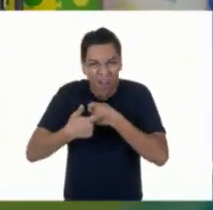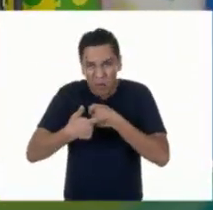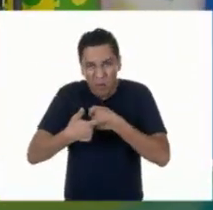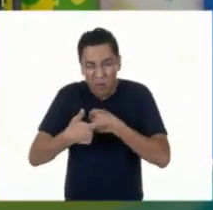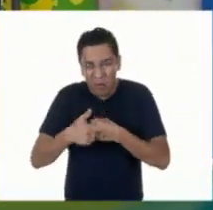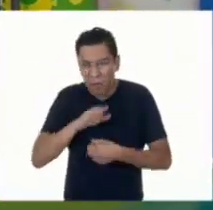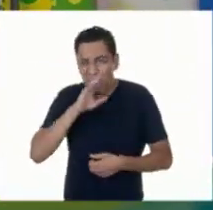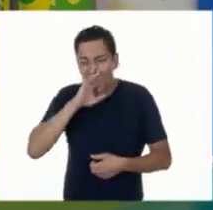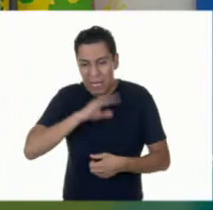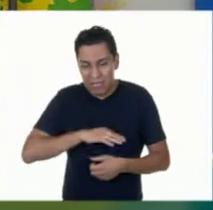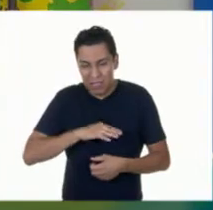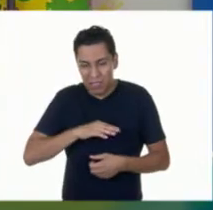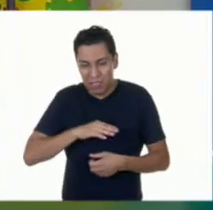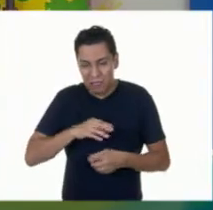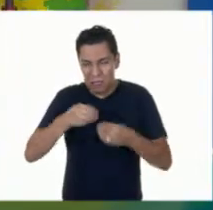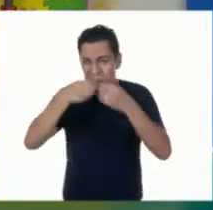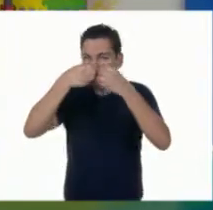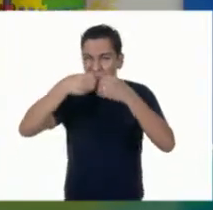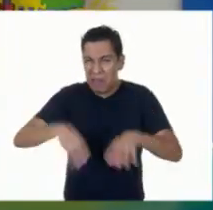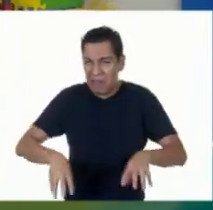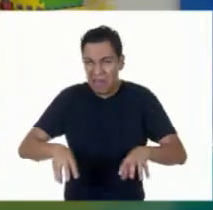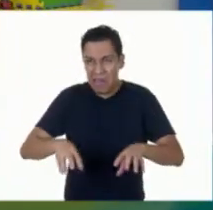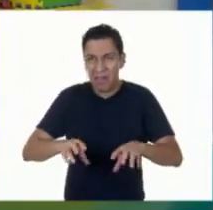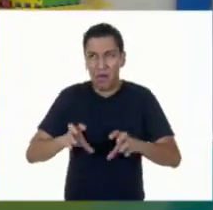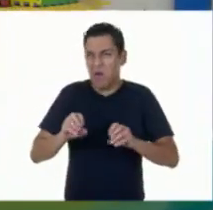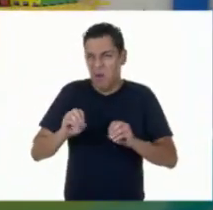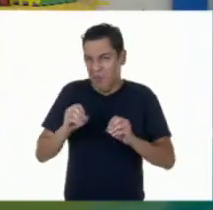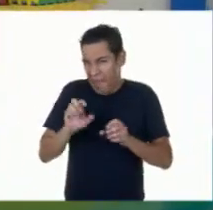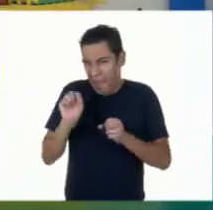portería y pues estaba bien desanimada.